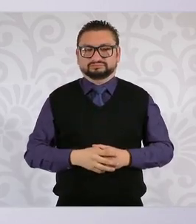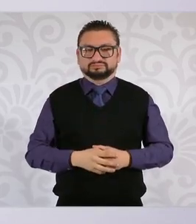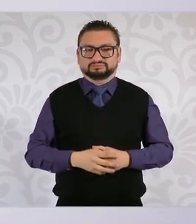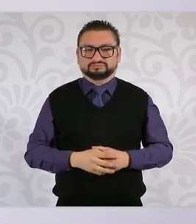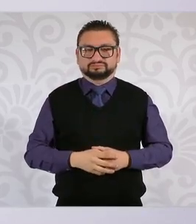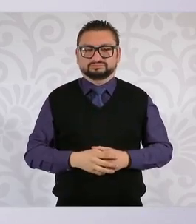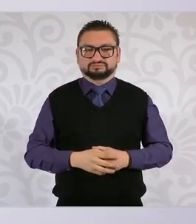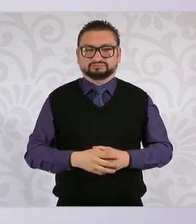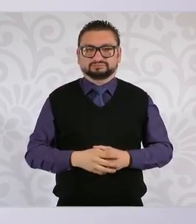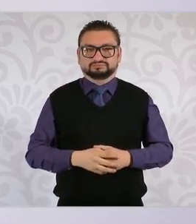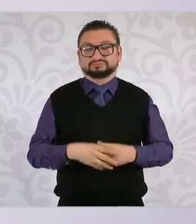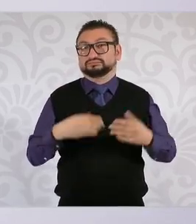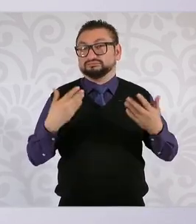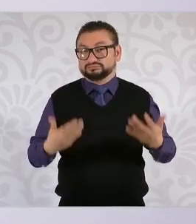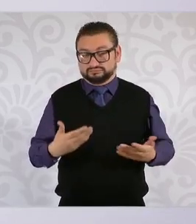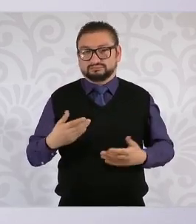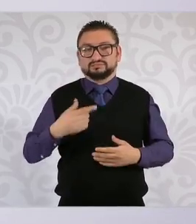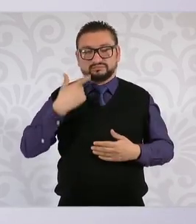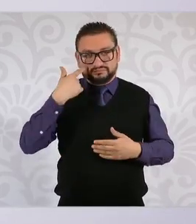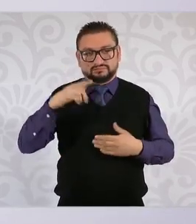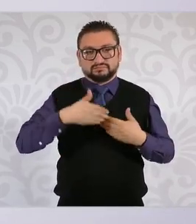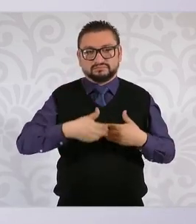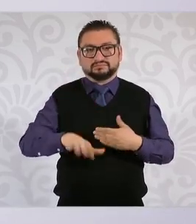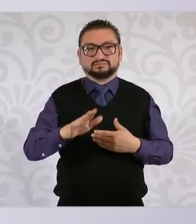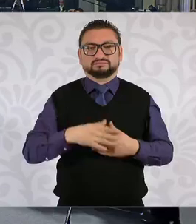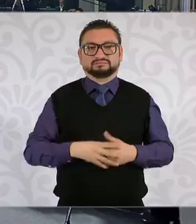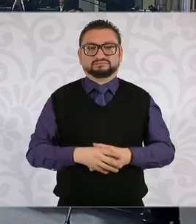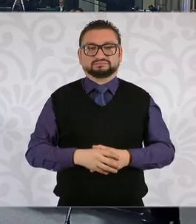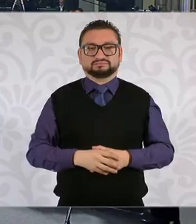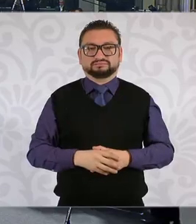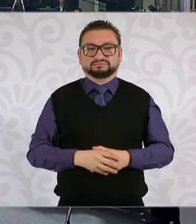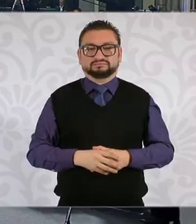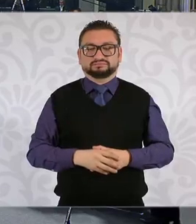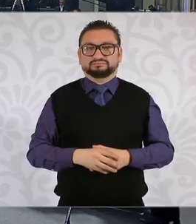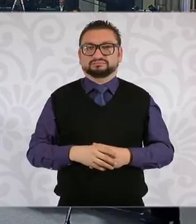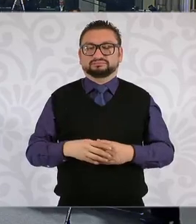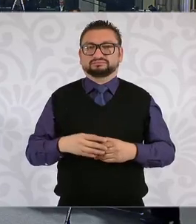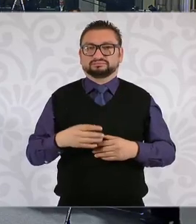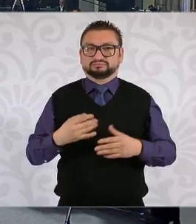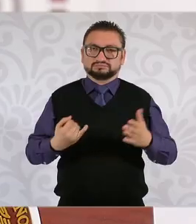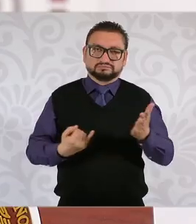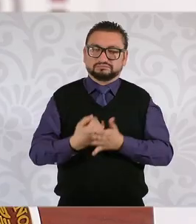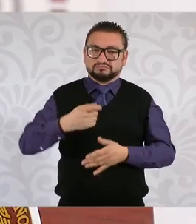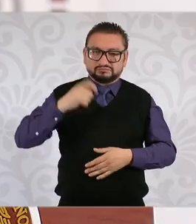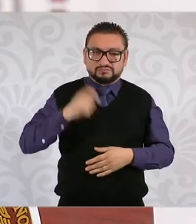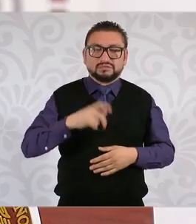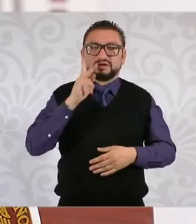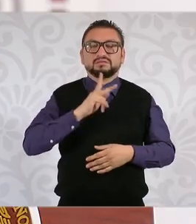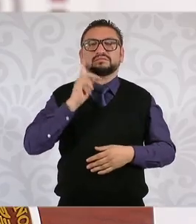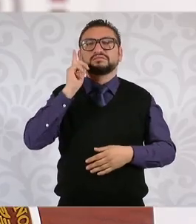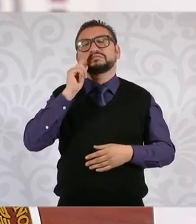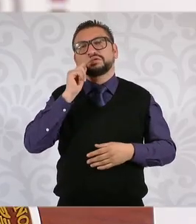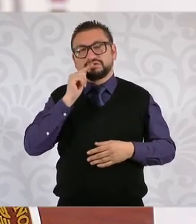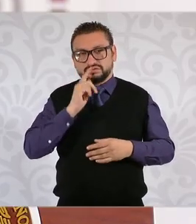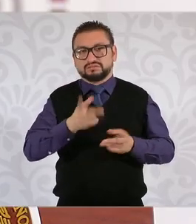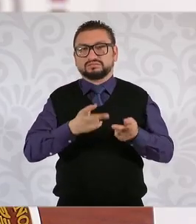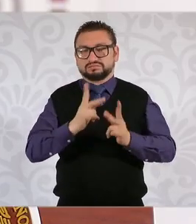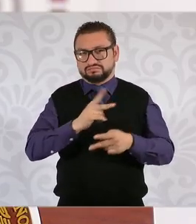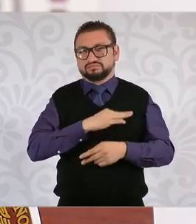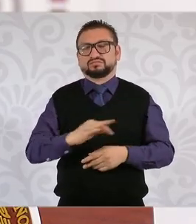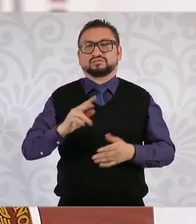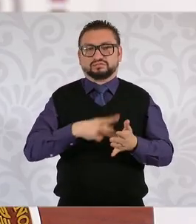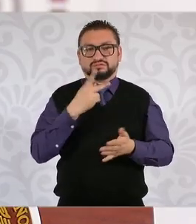Entonces, sí, pues vamos a ver la sentencia y mañana platicamos de nuevo del caso porque